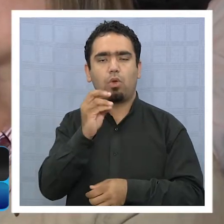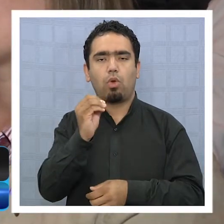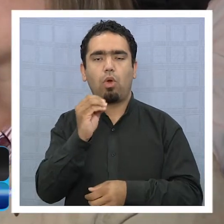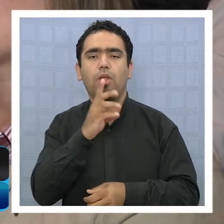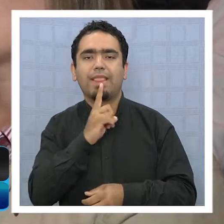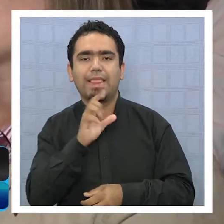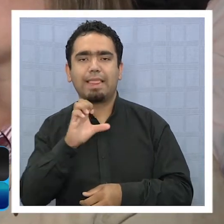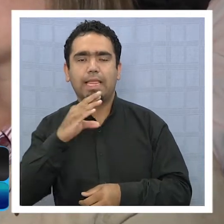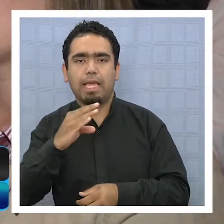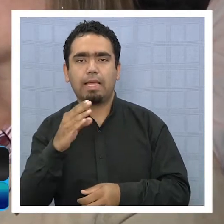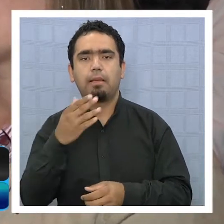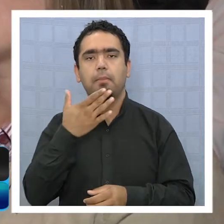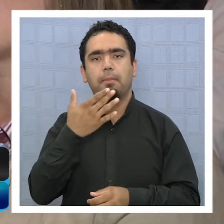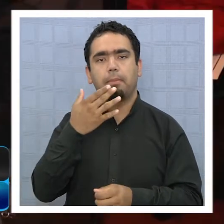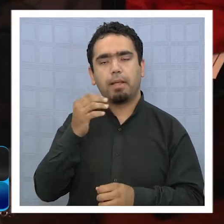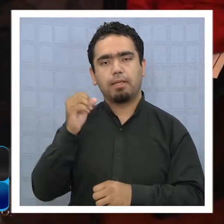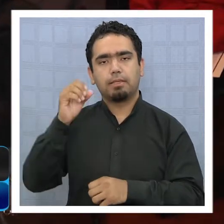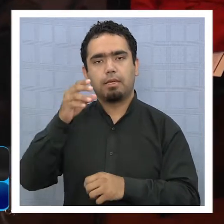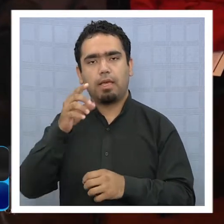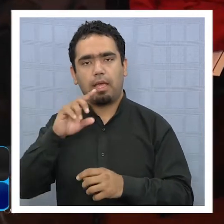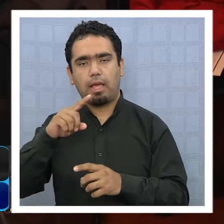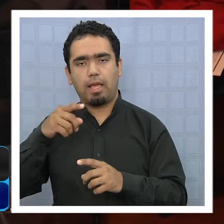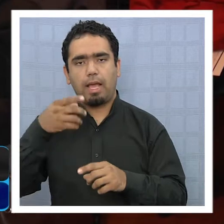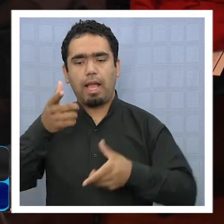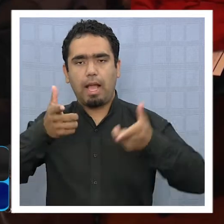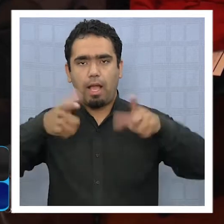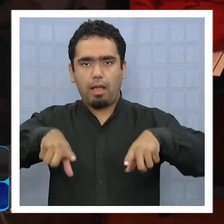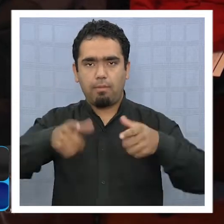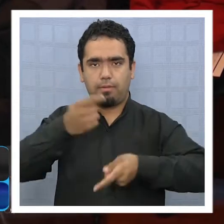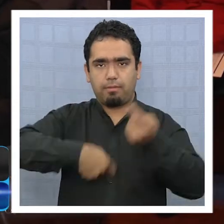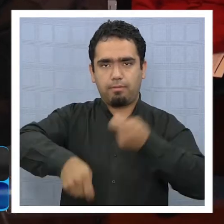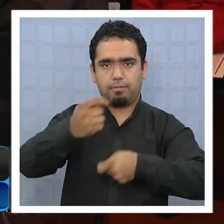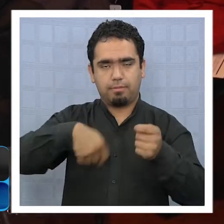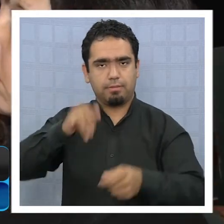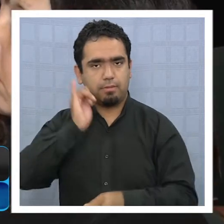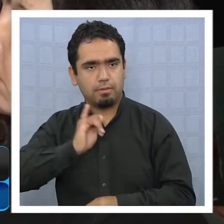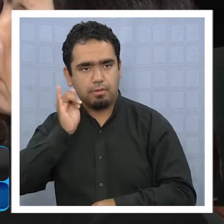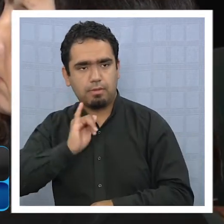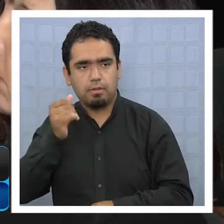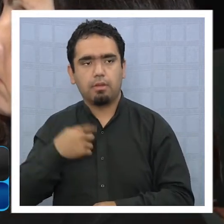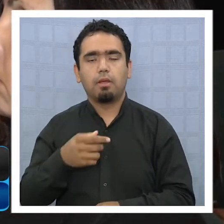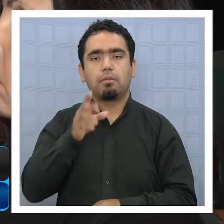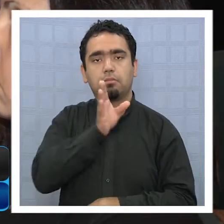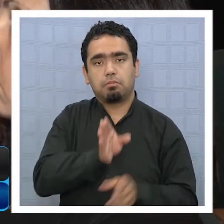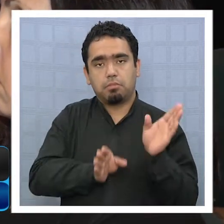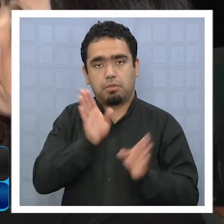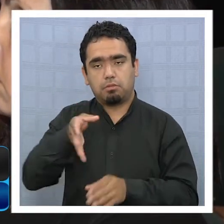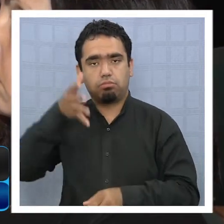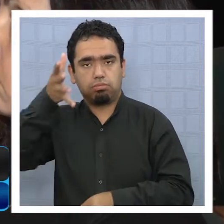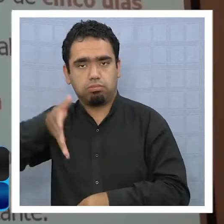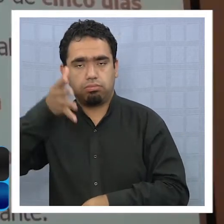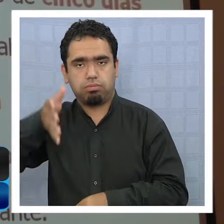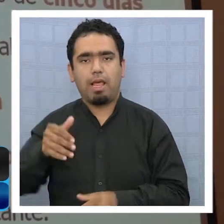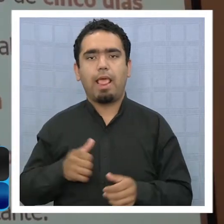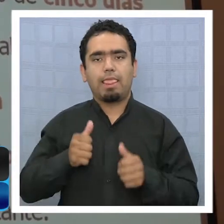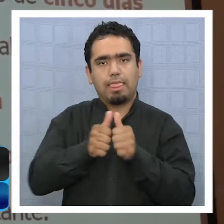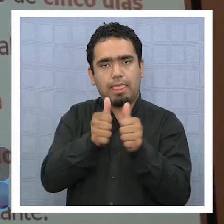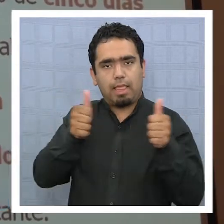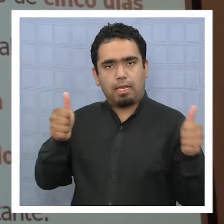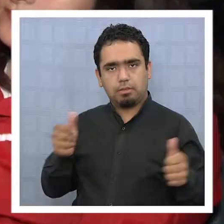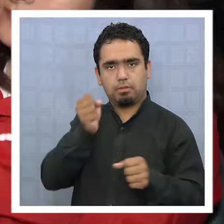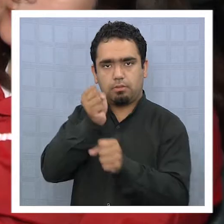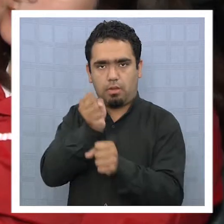emprendedores y pequeños empresarios. En la actividad participaron también expositores de la Dirección del Trabajo, con la